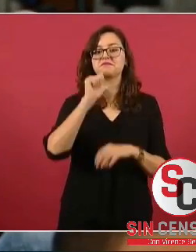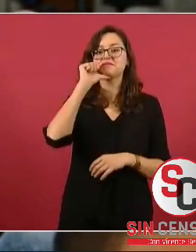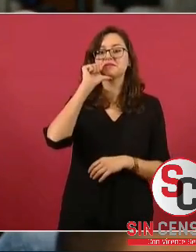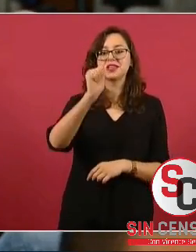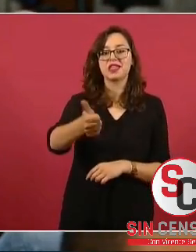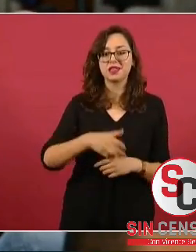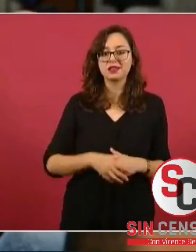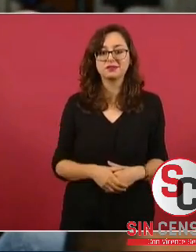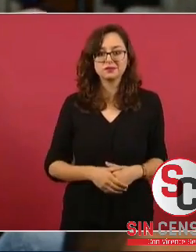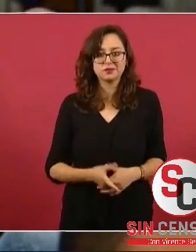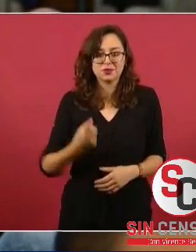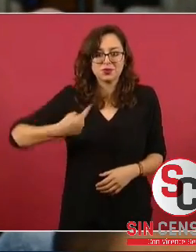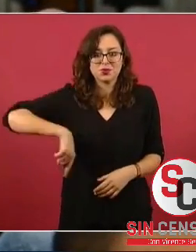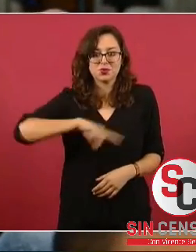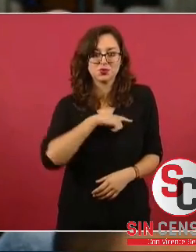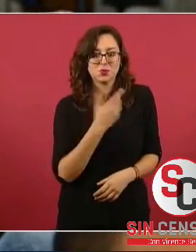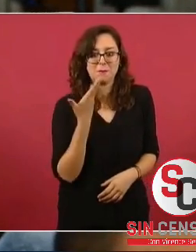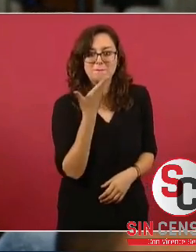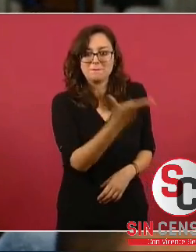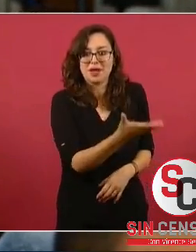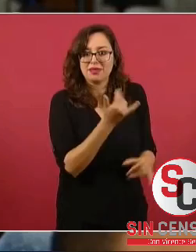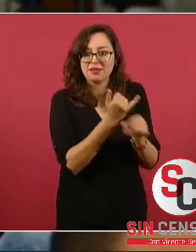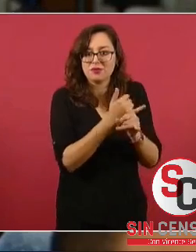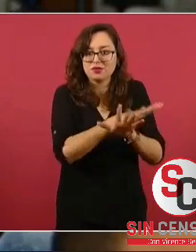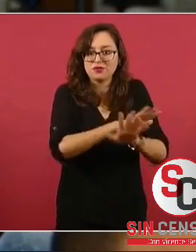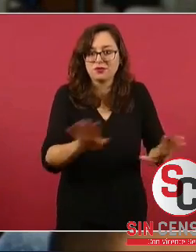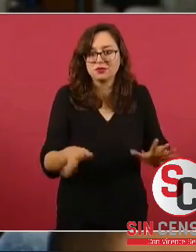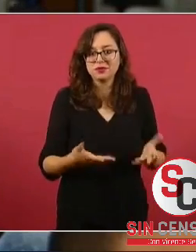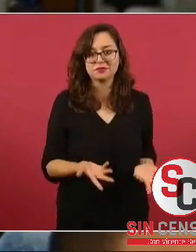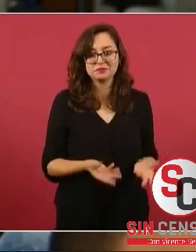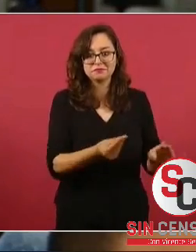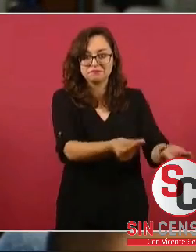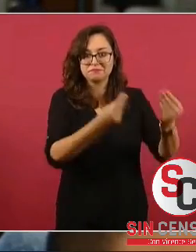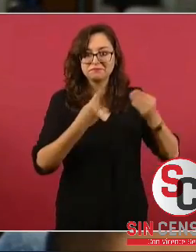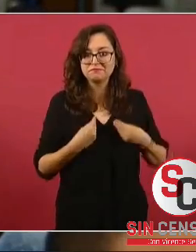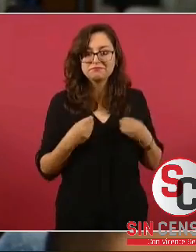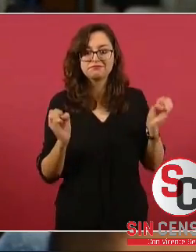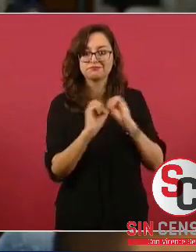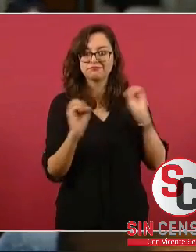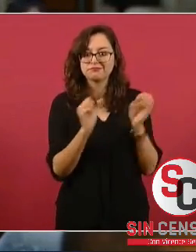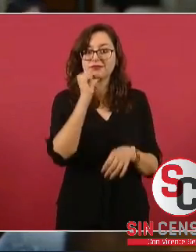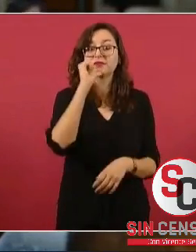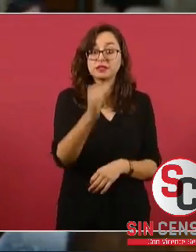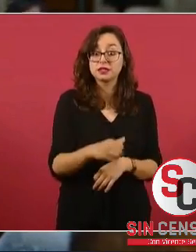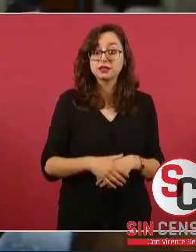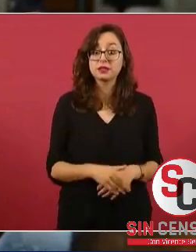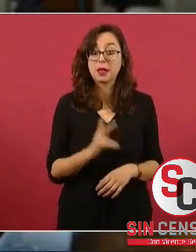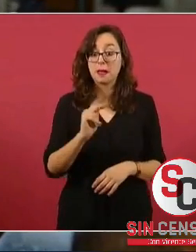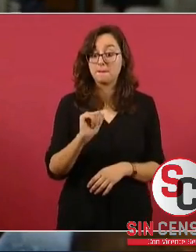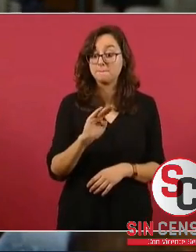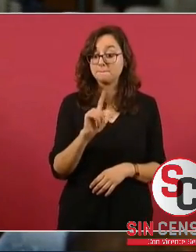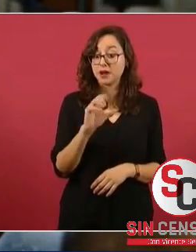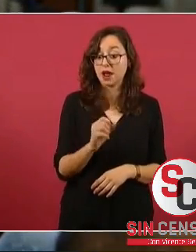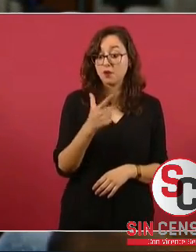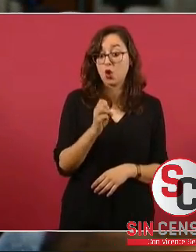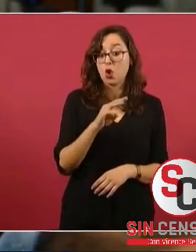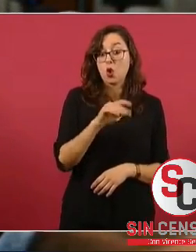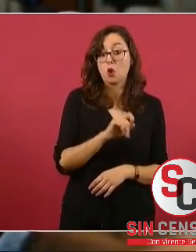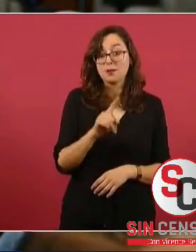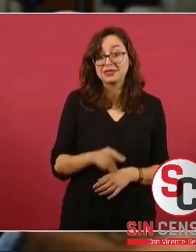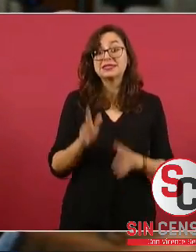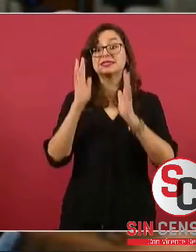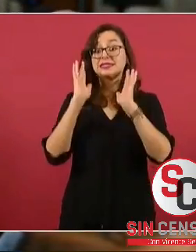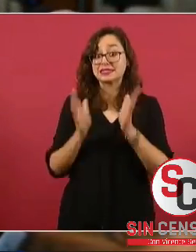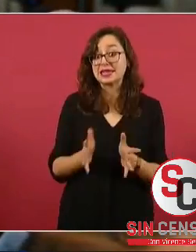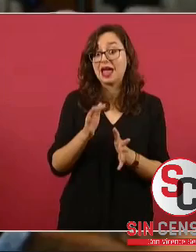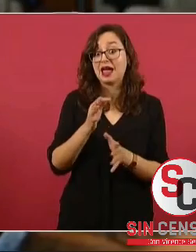somos los que pedimos esa información. ¿Ya le informó Pablo Gómez si hay o no hay